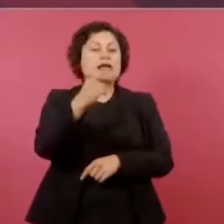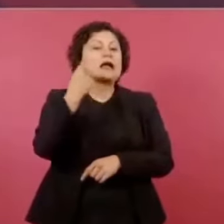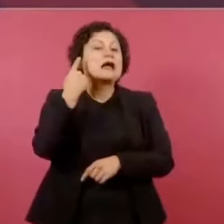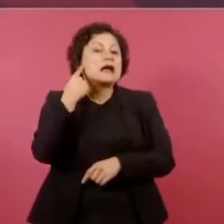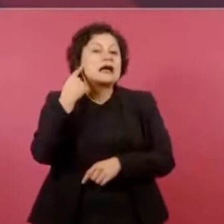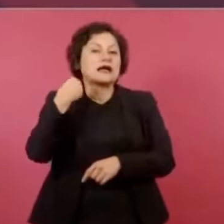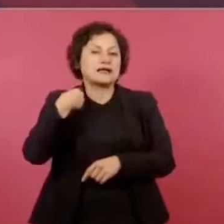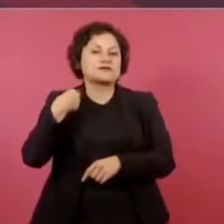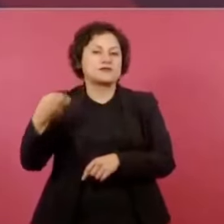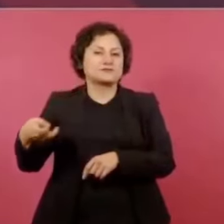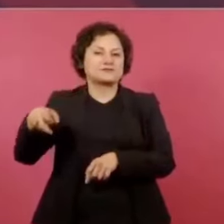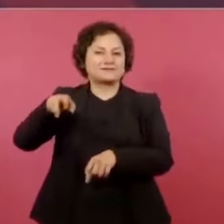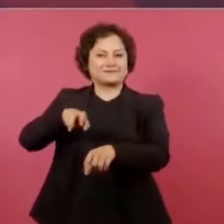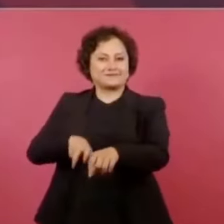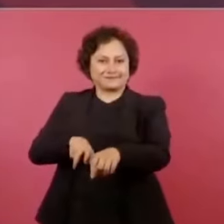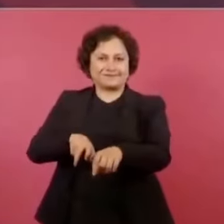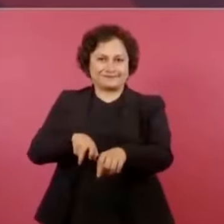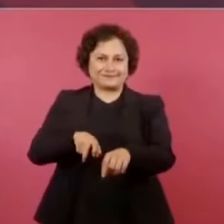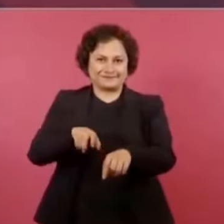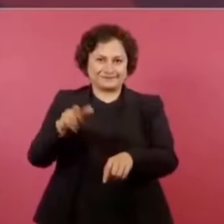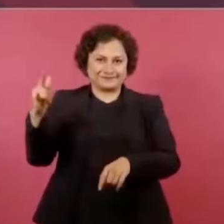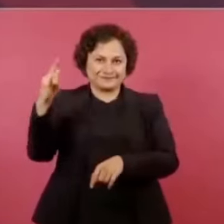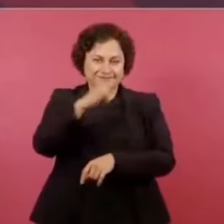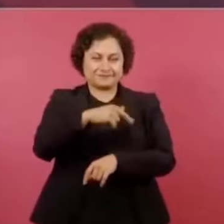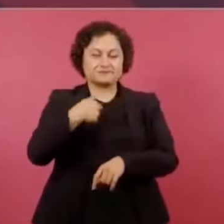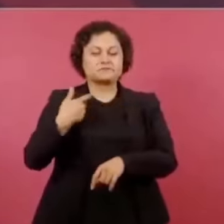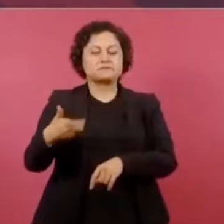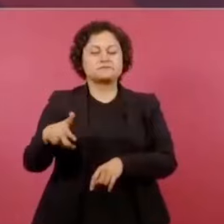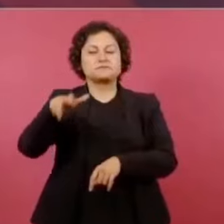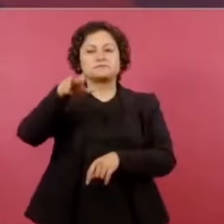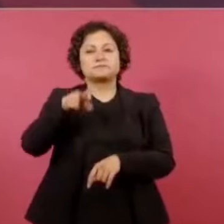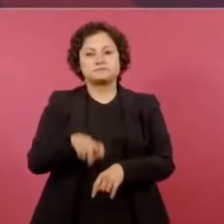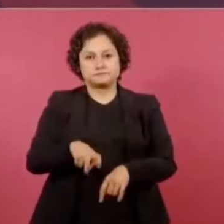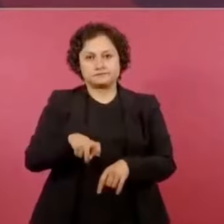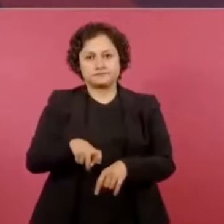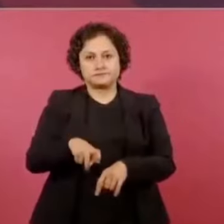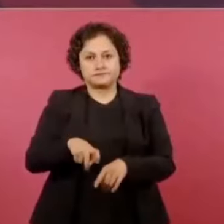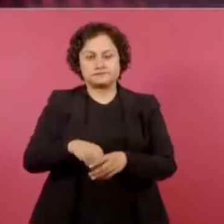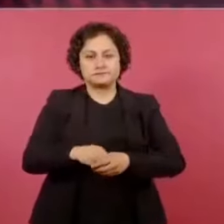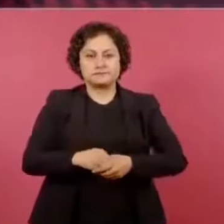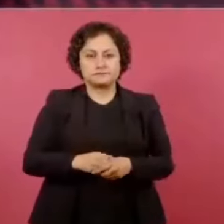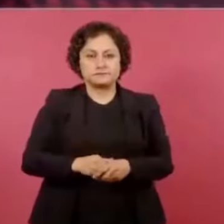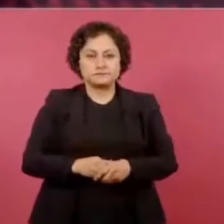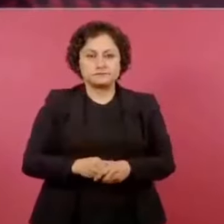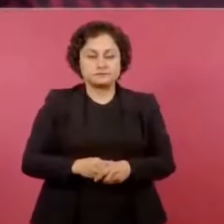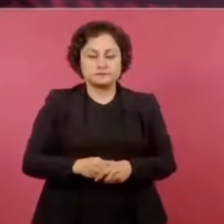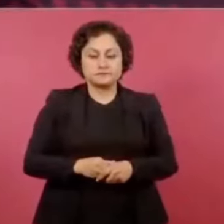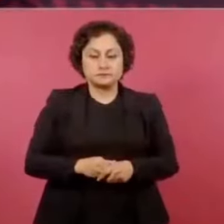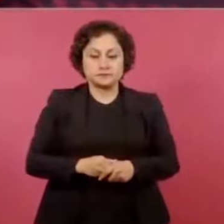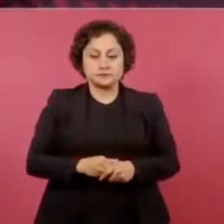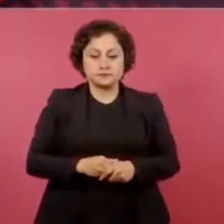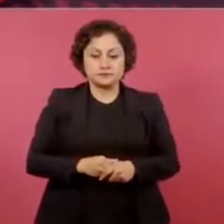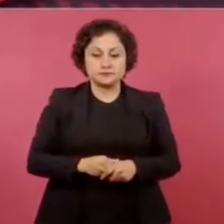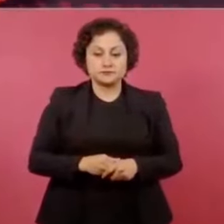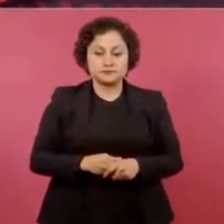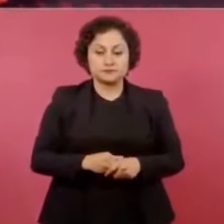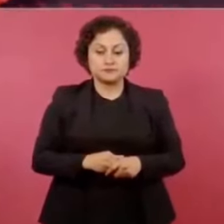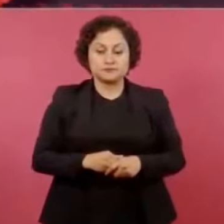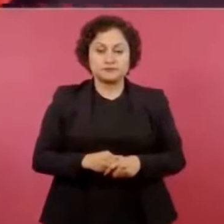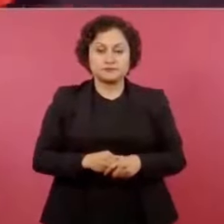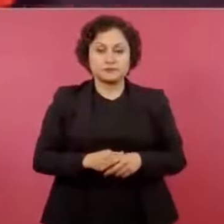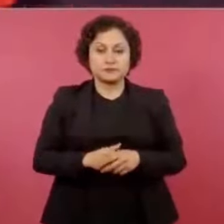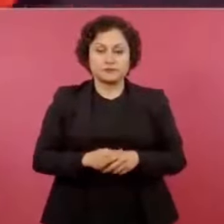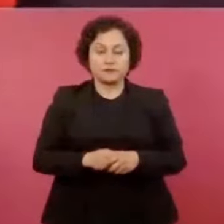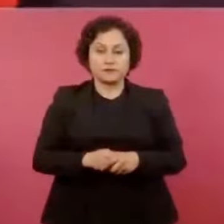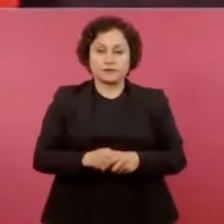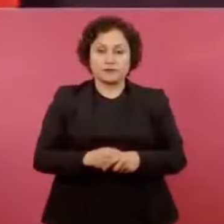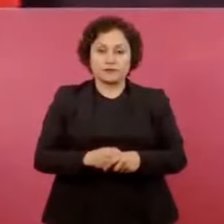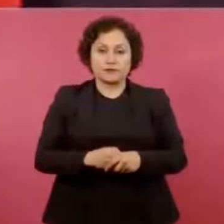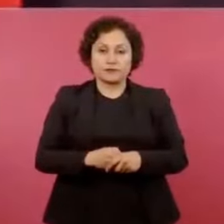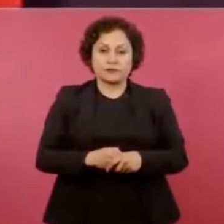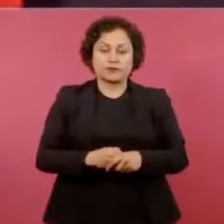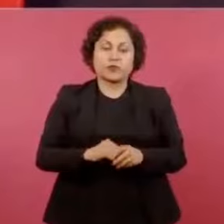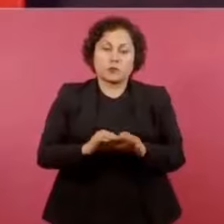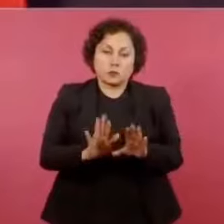íbamos